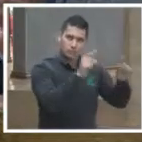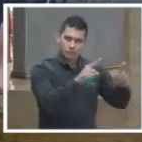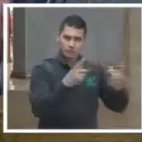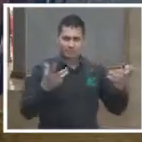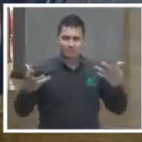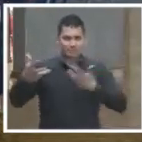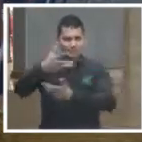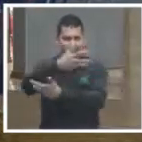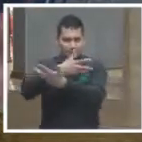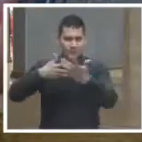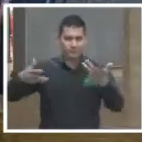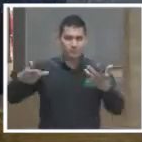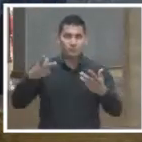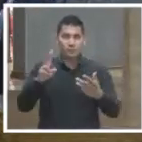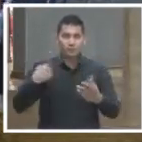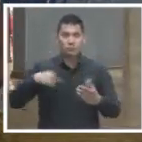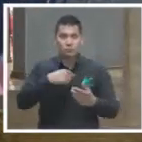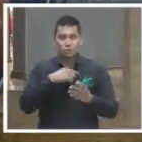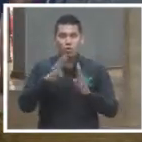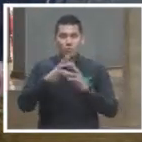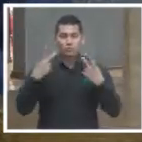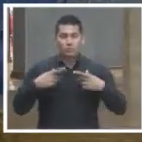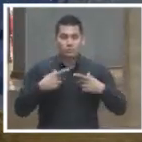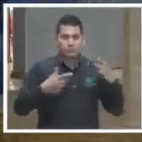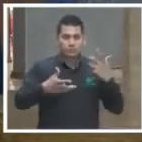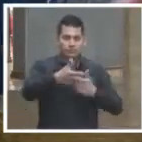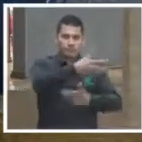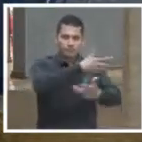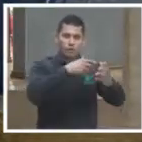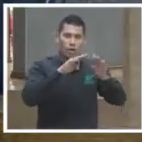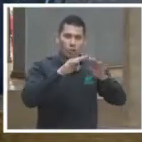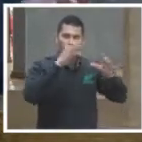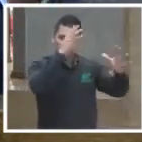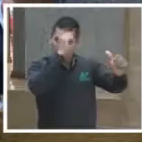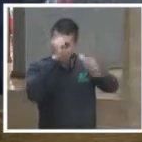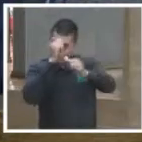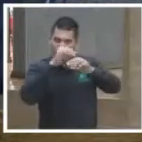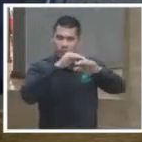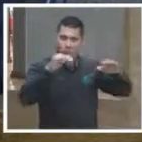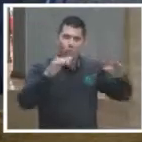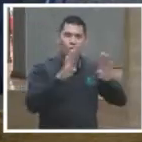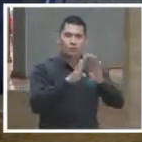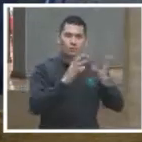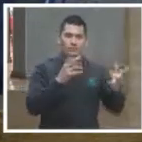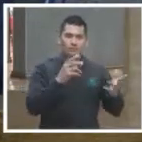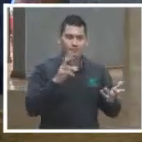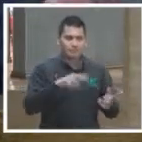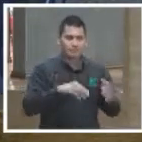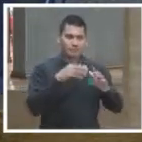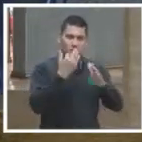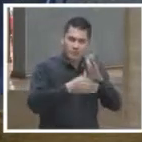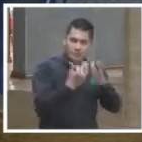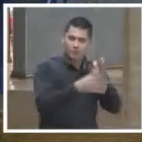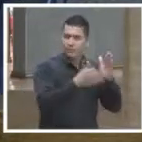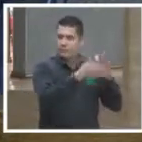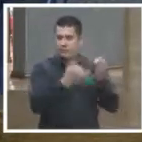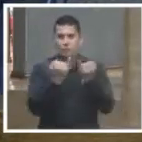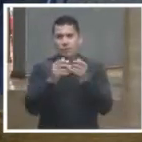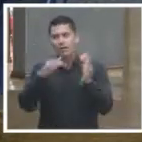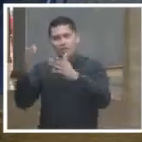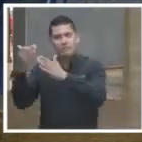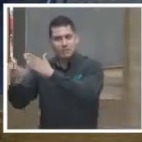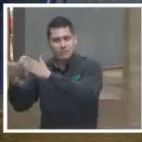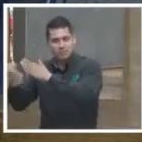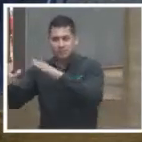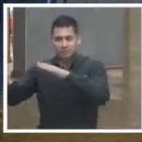general tenemos un gran déficit de ciudadanía democrática en todos y todos y precisamente ese es uno de los grandes